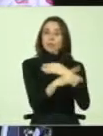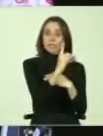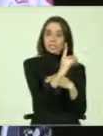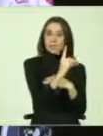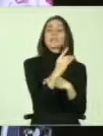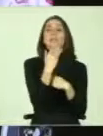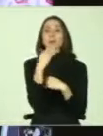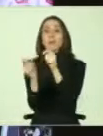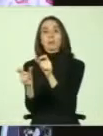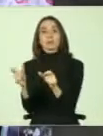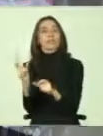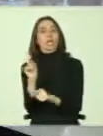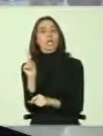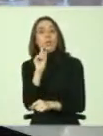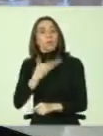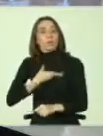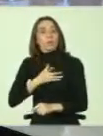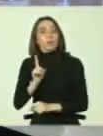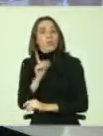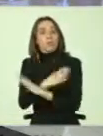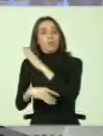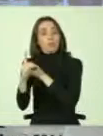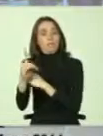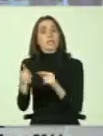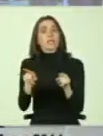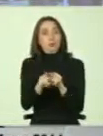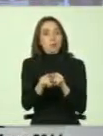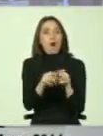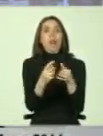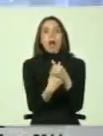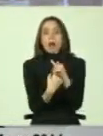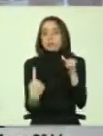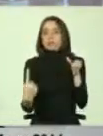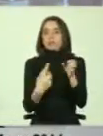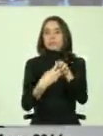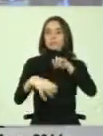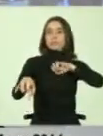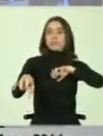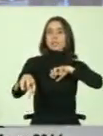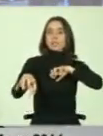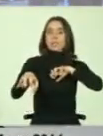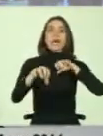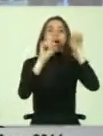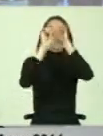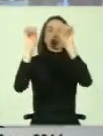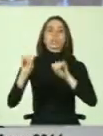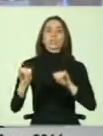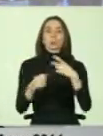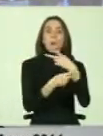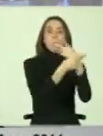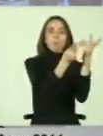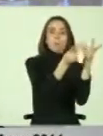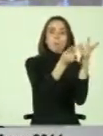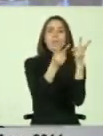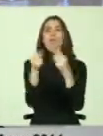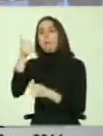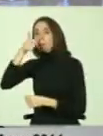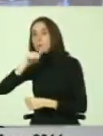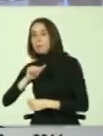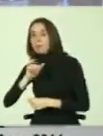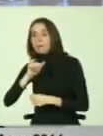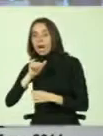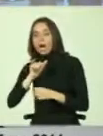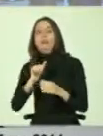a las que no tienen ningún tipo de discapacidad, también las segrega. Un sistema público, privado, excluyente que